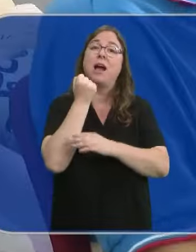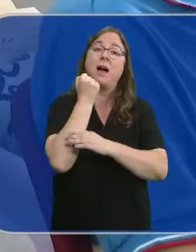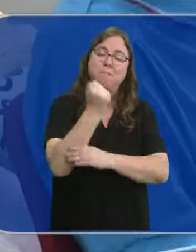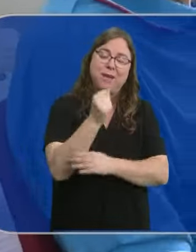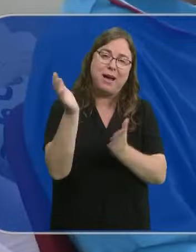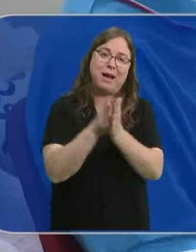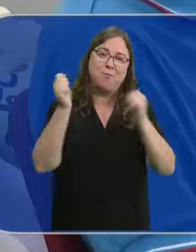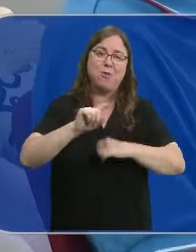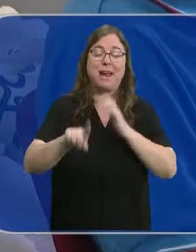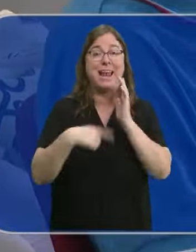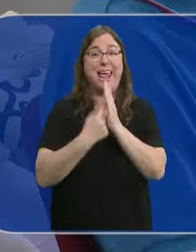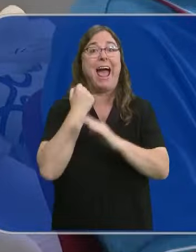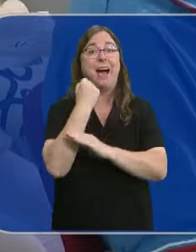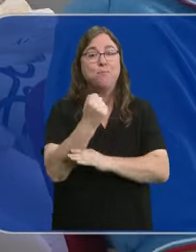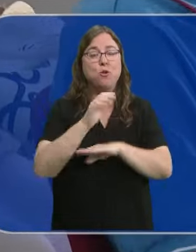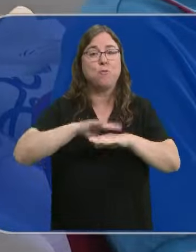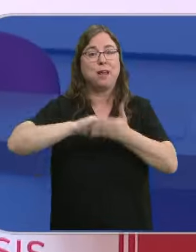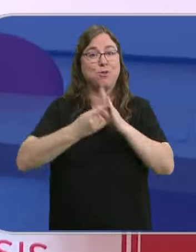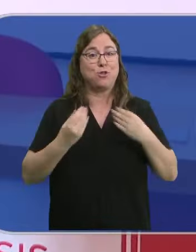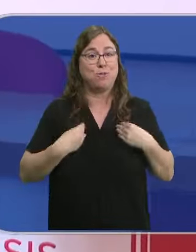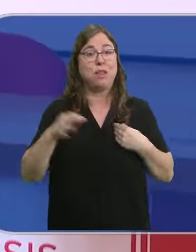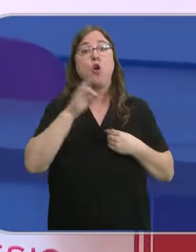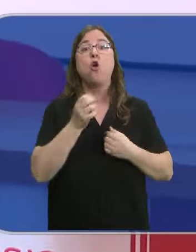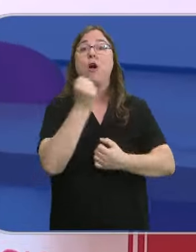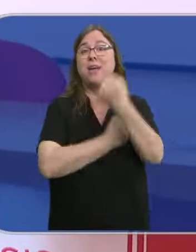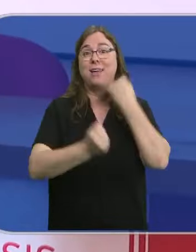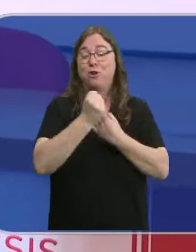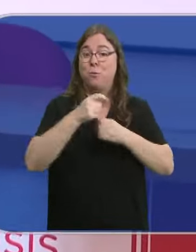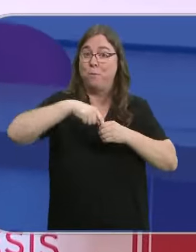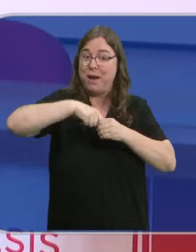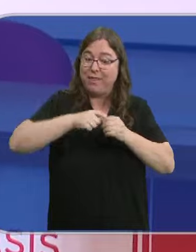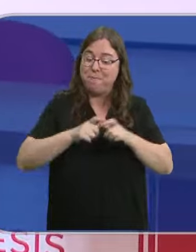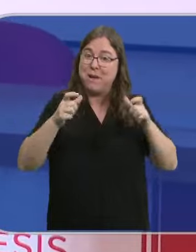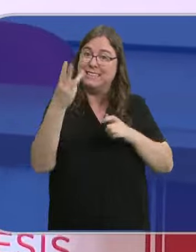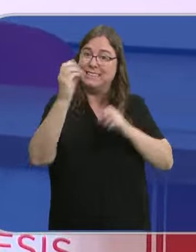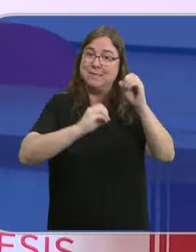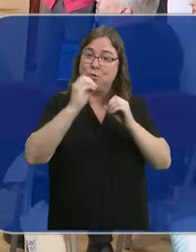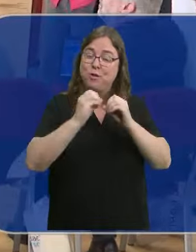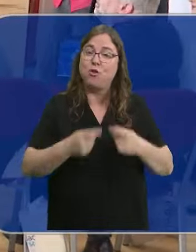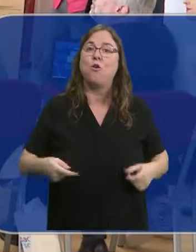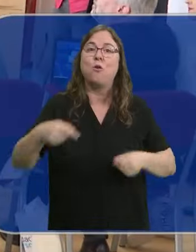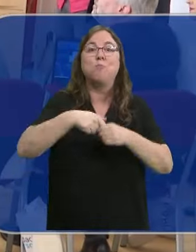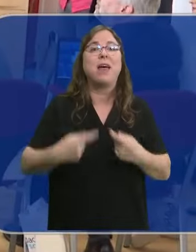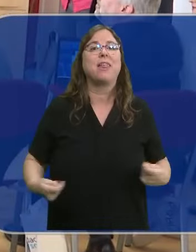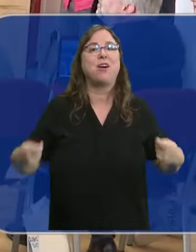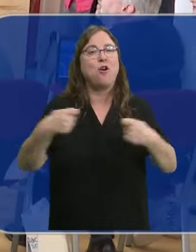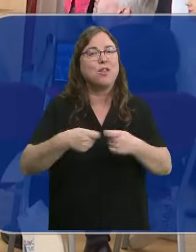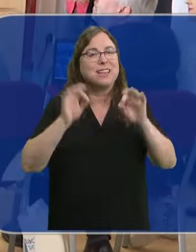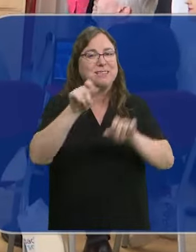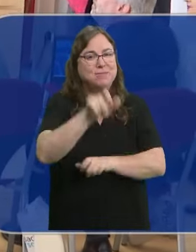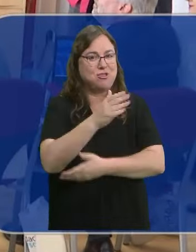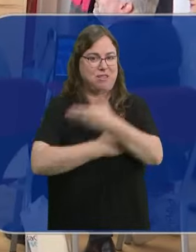Apoyos al Proyecto de Vida o Económico, como el incremento del 3% de las plazas concertadas para personas con discapacidad.